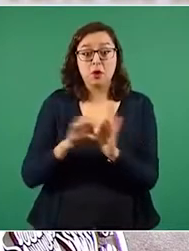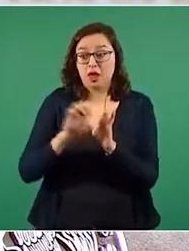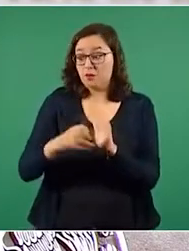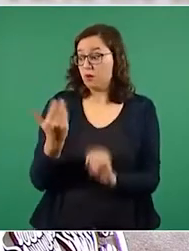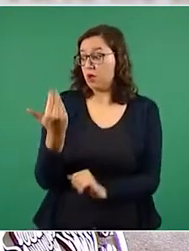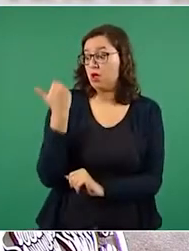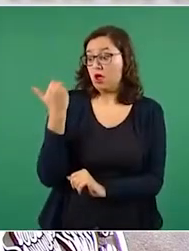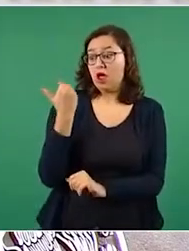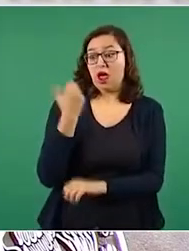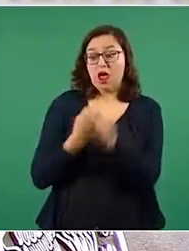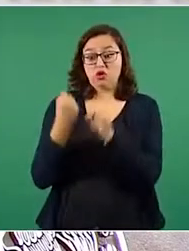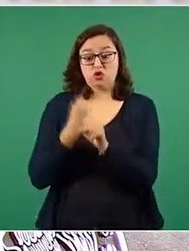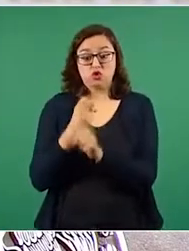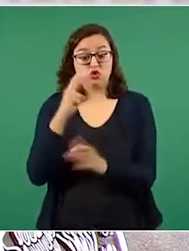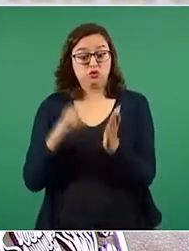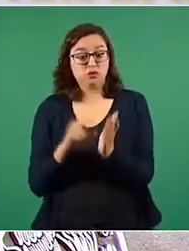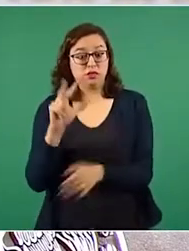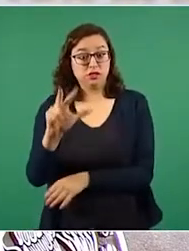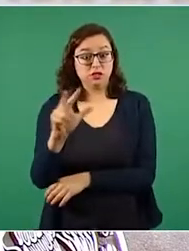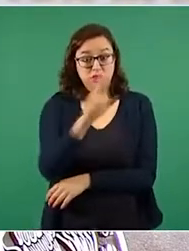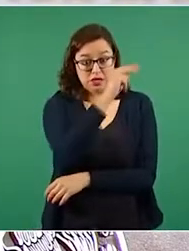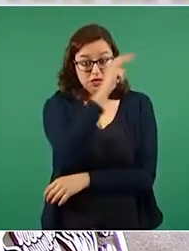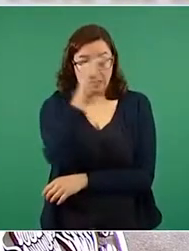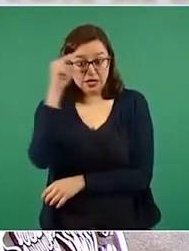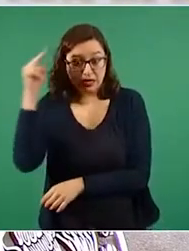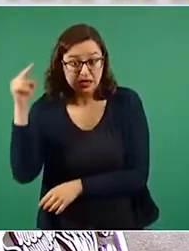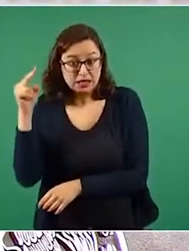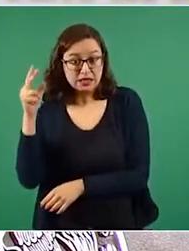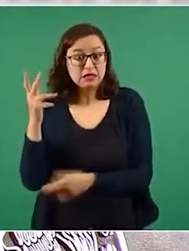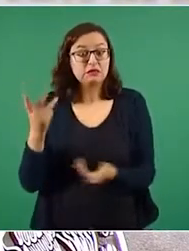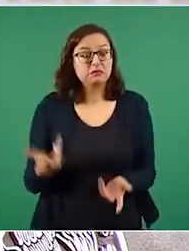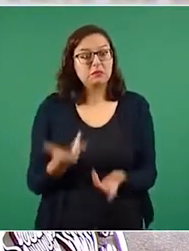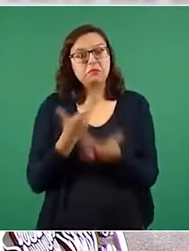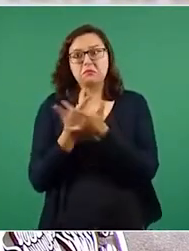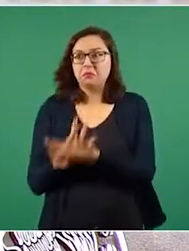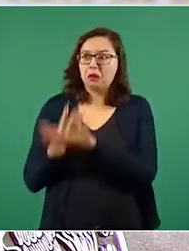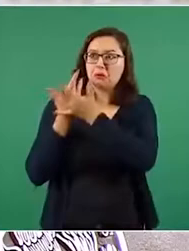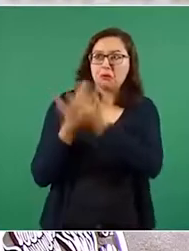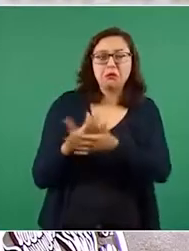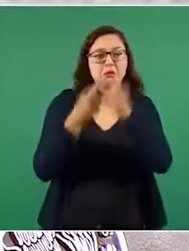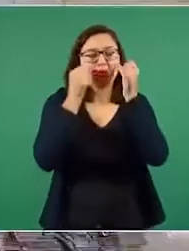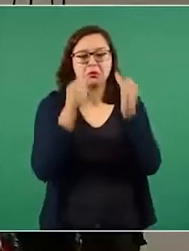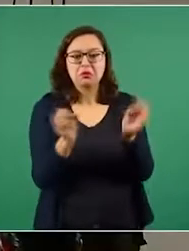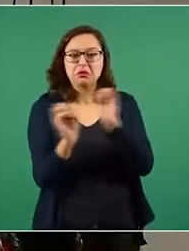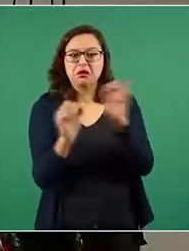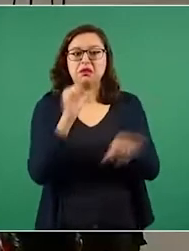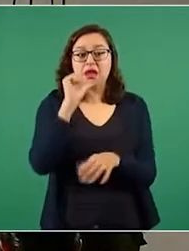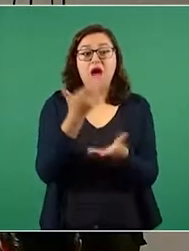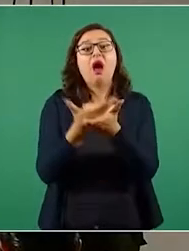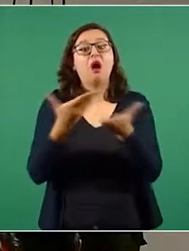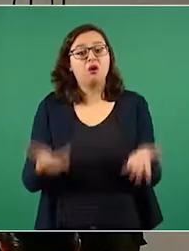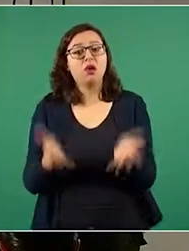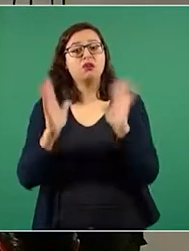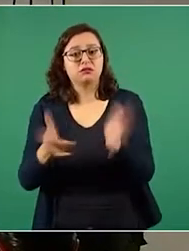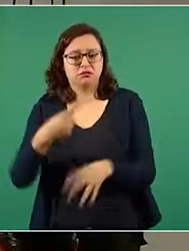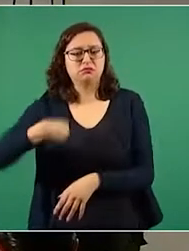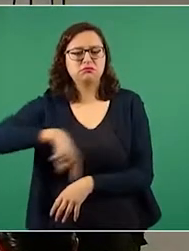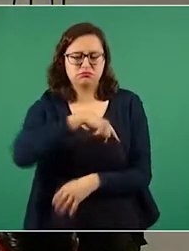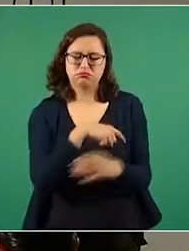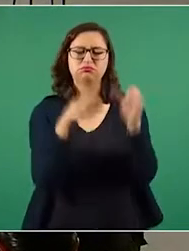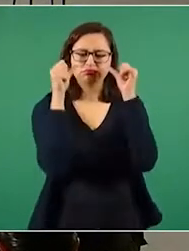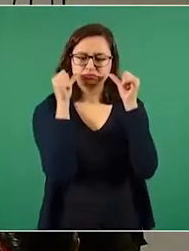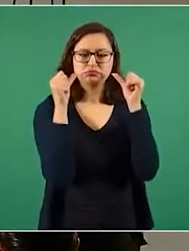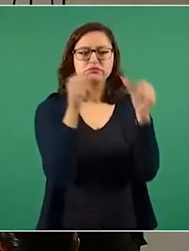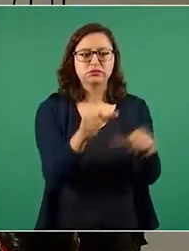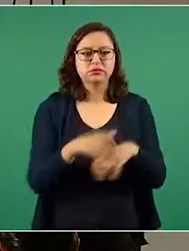en 2018 ya se atendió a los 180 mil afectados. La tercera nota